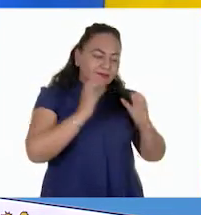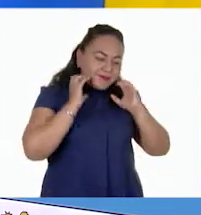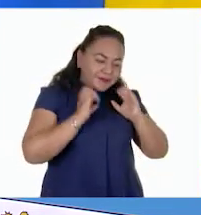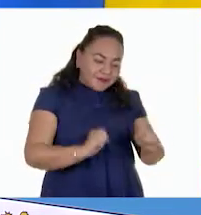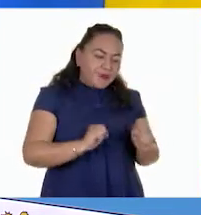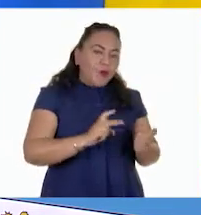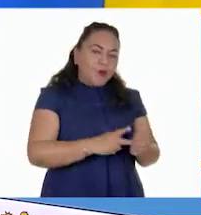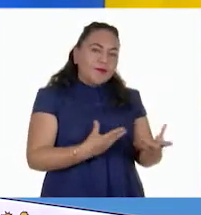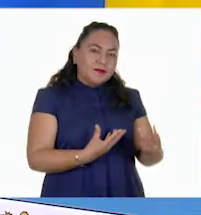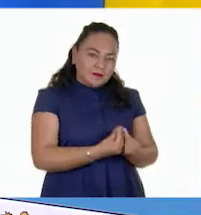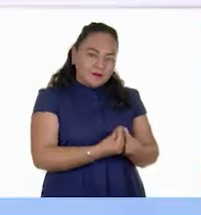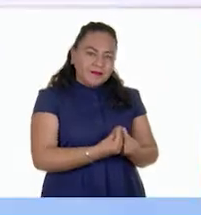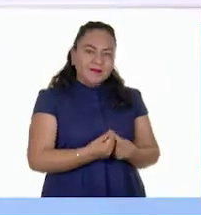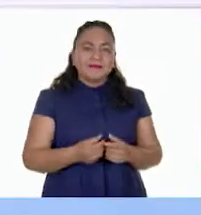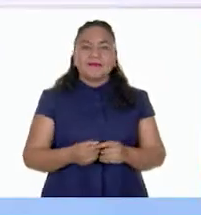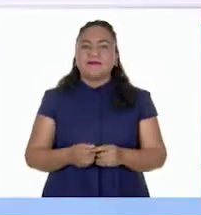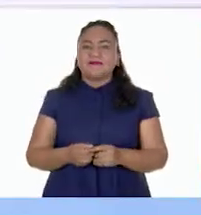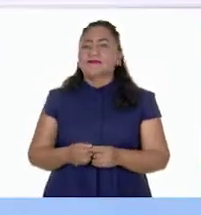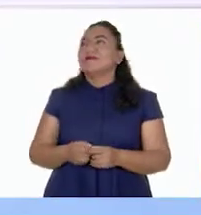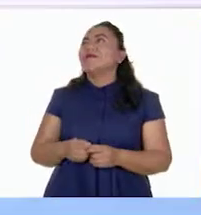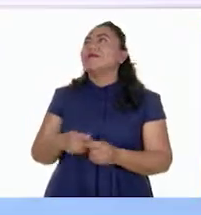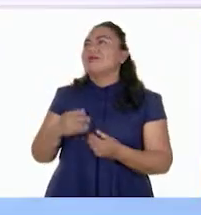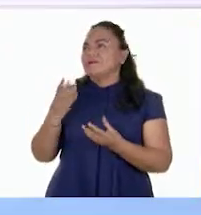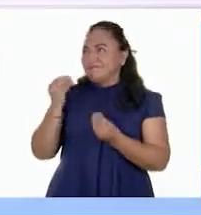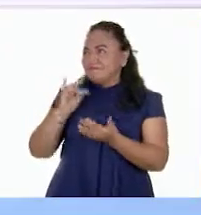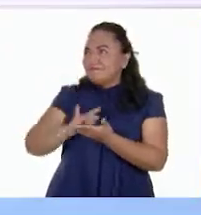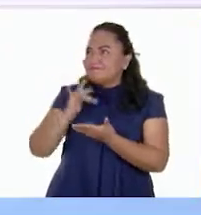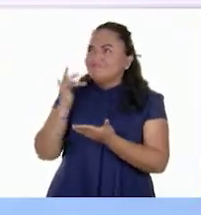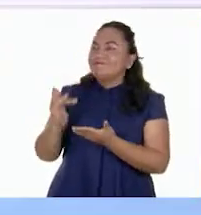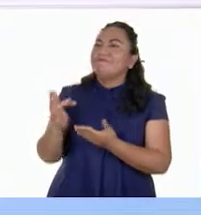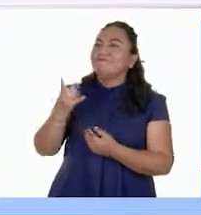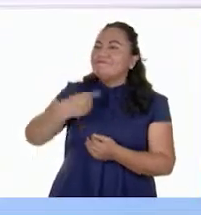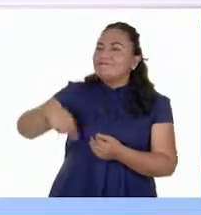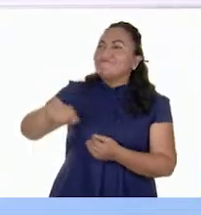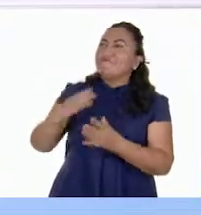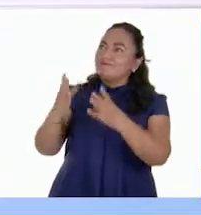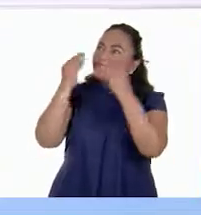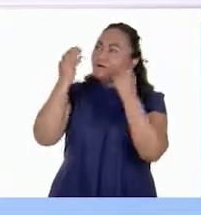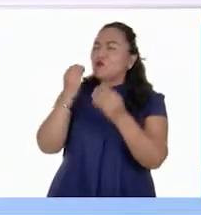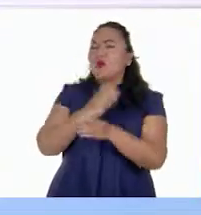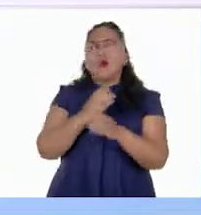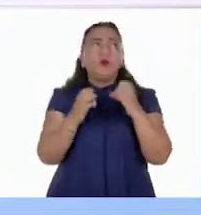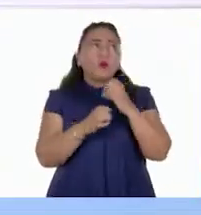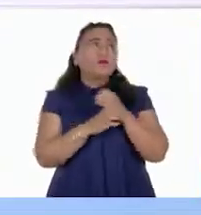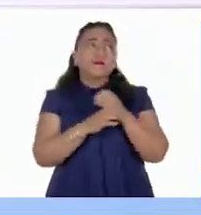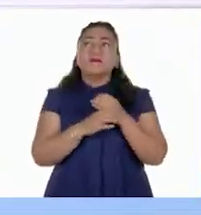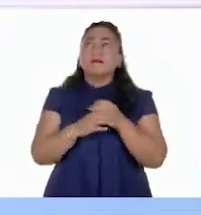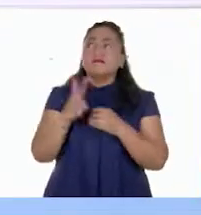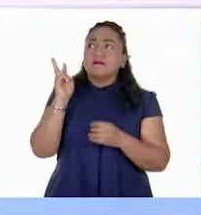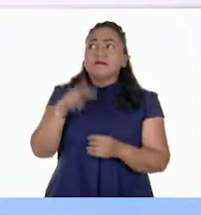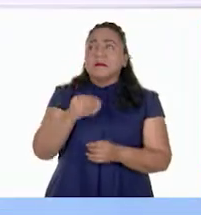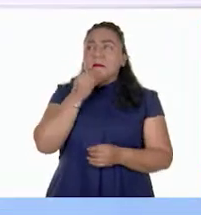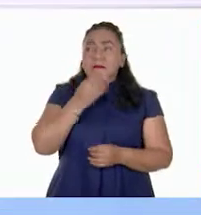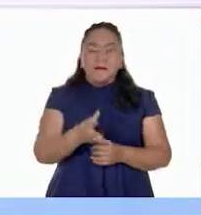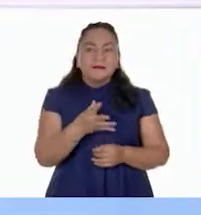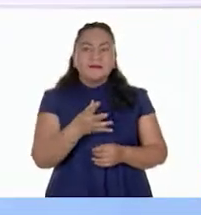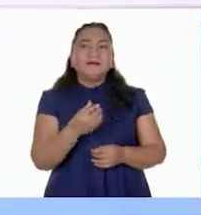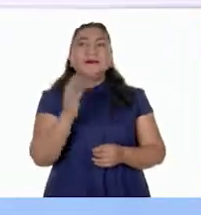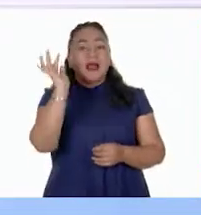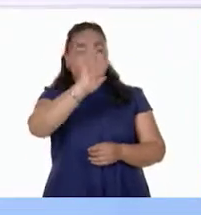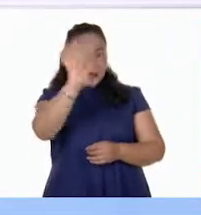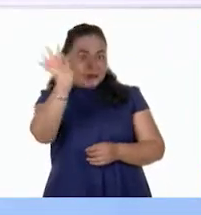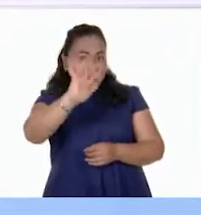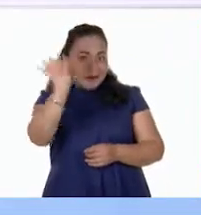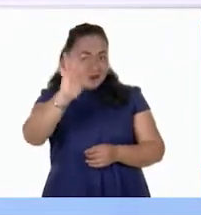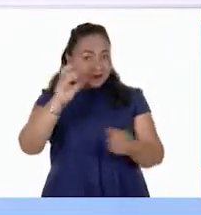estar nuevamente aquí con nosotros. muchas gracias a ustedes por enseñarme tantas cosas increíbles. Adiós, amigas y amigos.